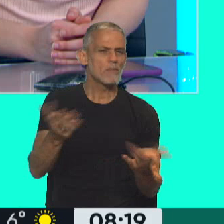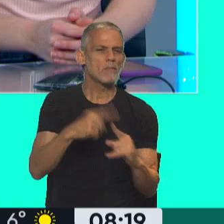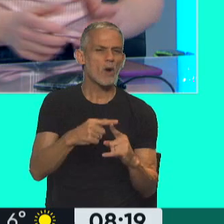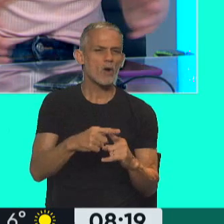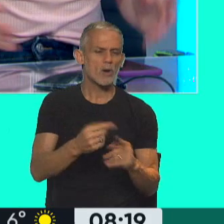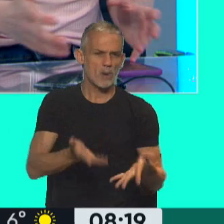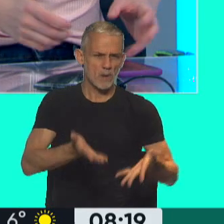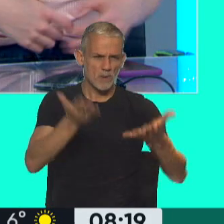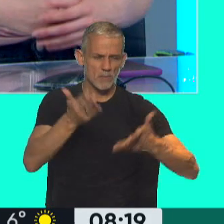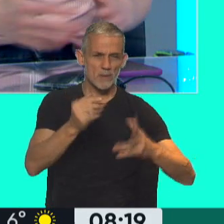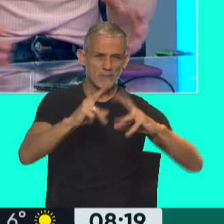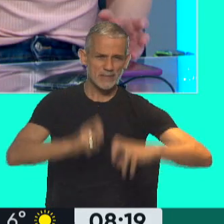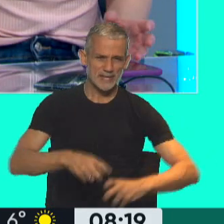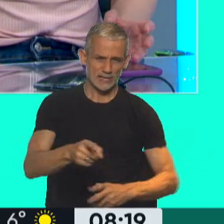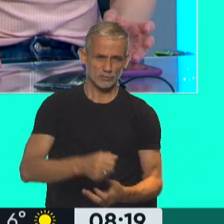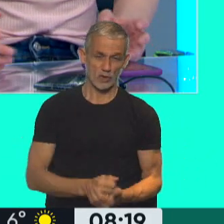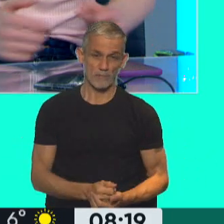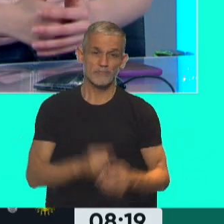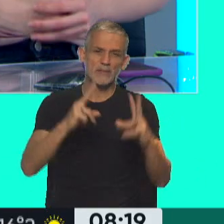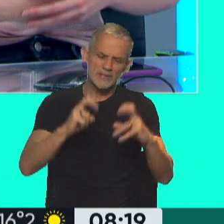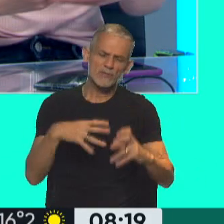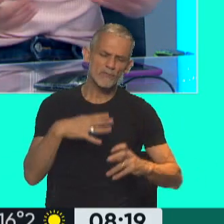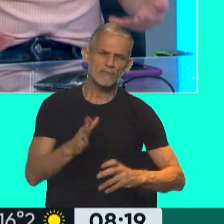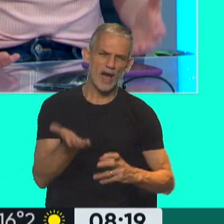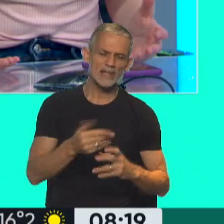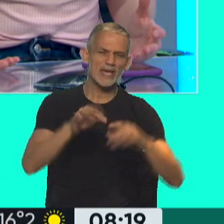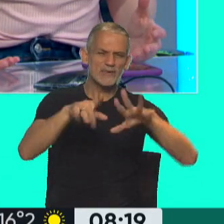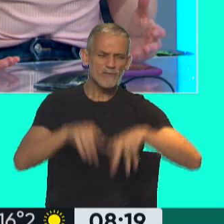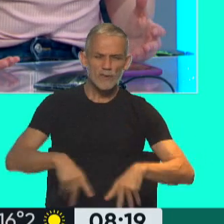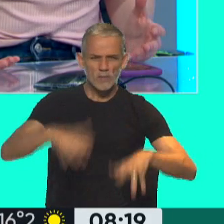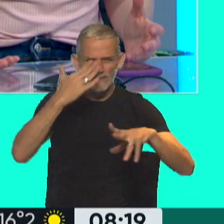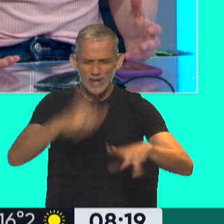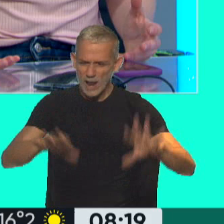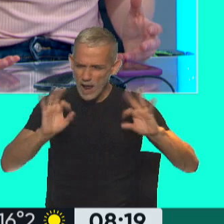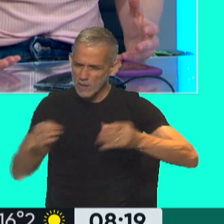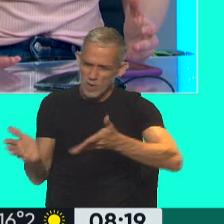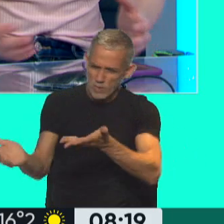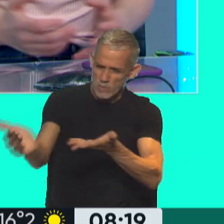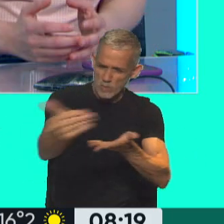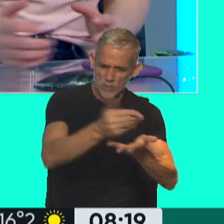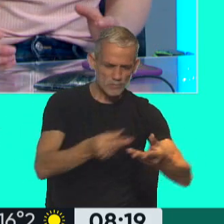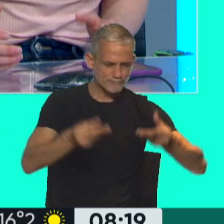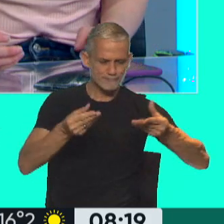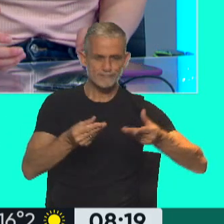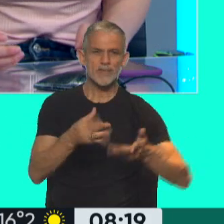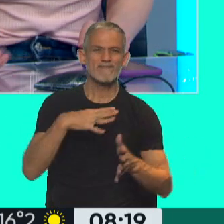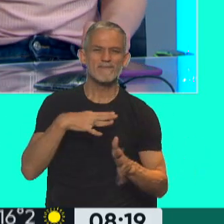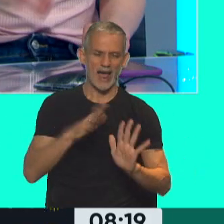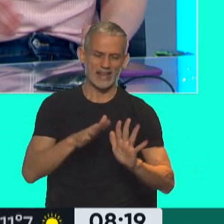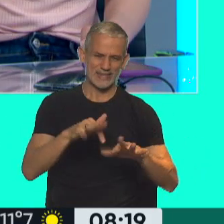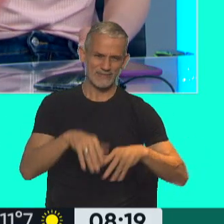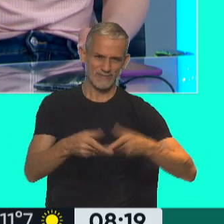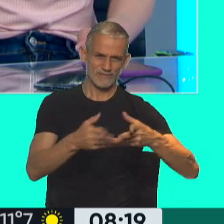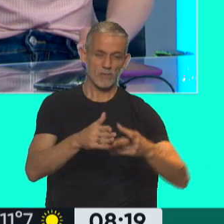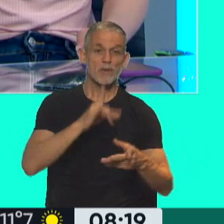estas investigaciones. Todavía la investigación, el informe que va a resultar a partir de esta investigación está en curso, pero sí